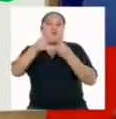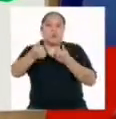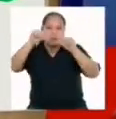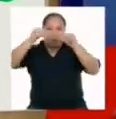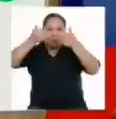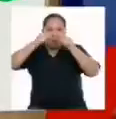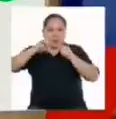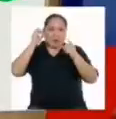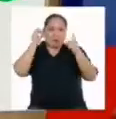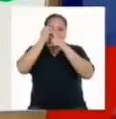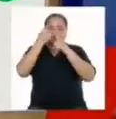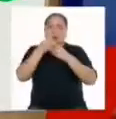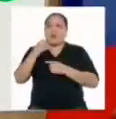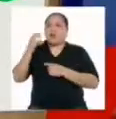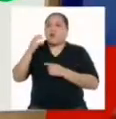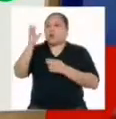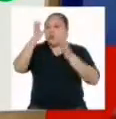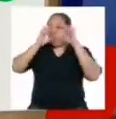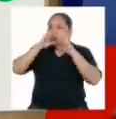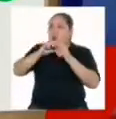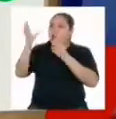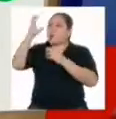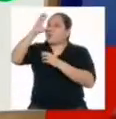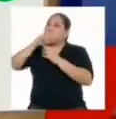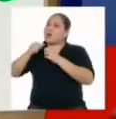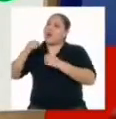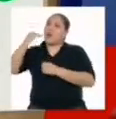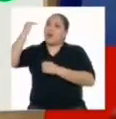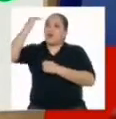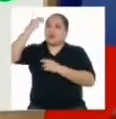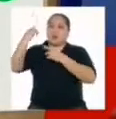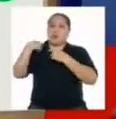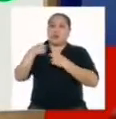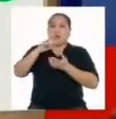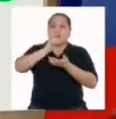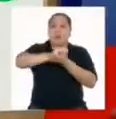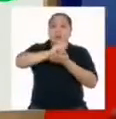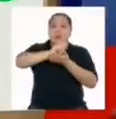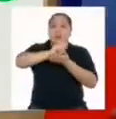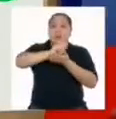duda, busca a un adulto responsable y escriban a segundo.minedu.gov.pe ¡Gracias! ¡Gracias!